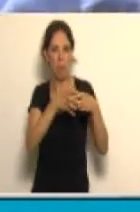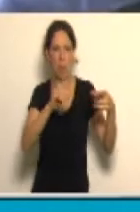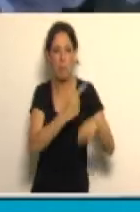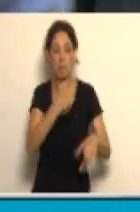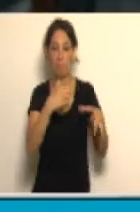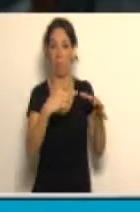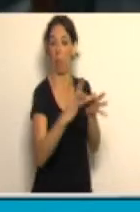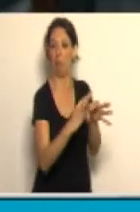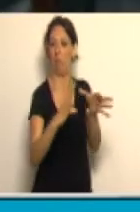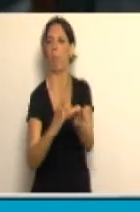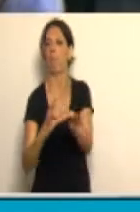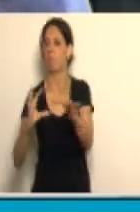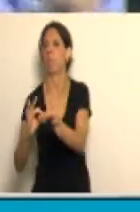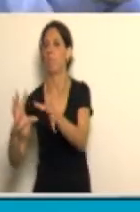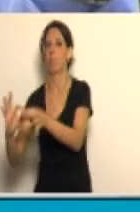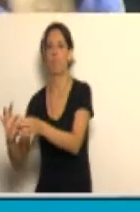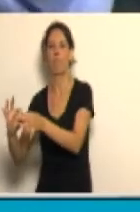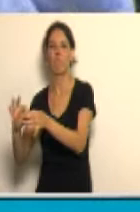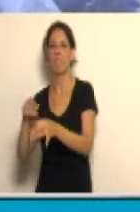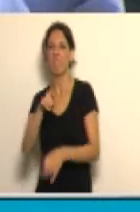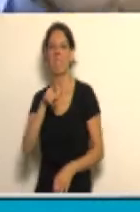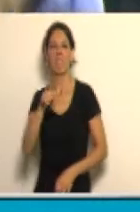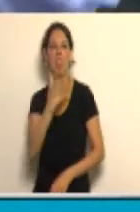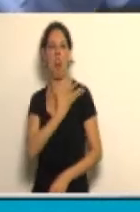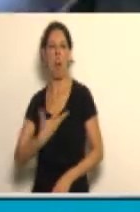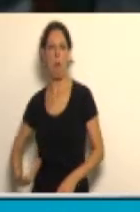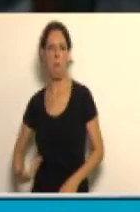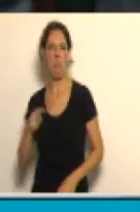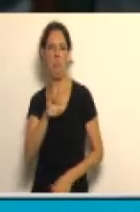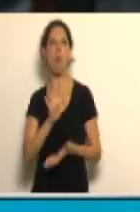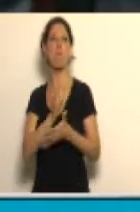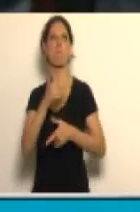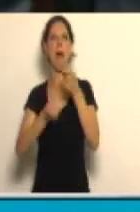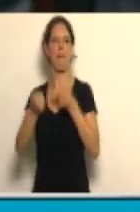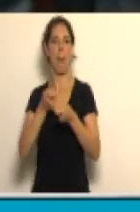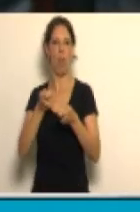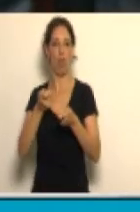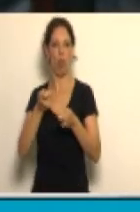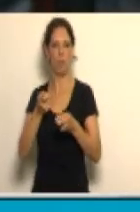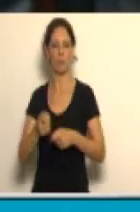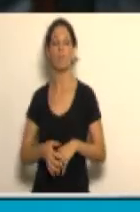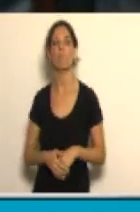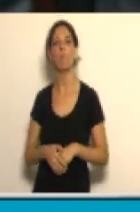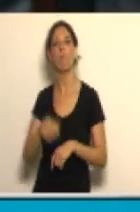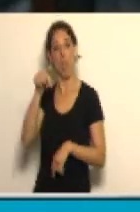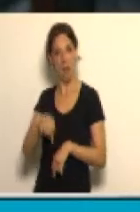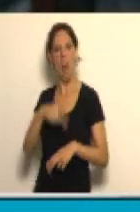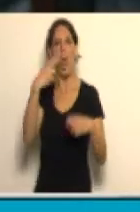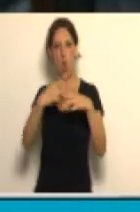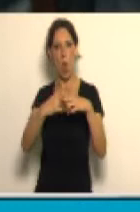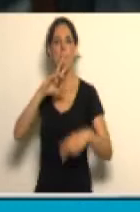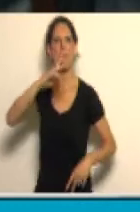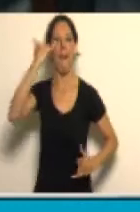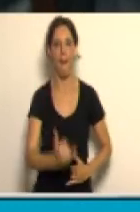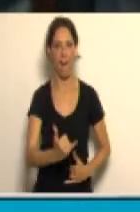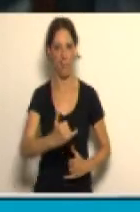aliaron y fueron parte del gobierno del mercado, que tiene nombre y apellido,